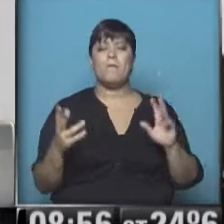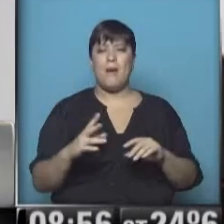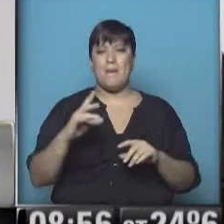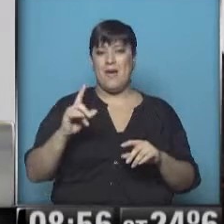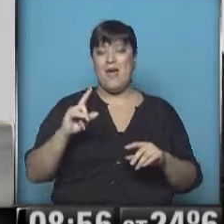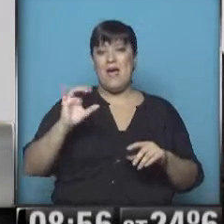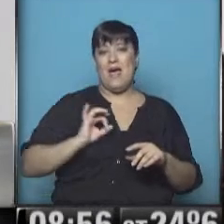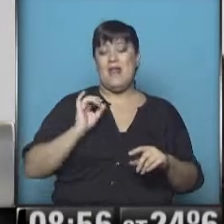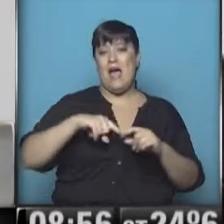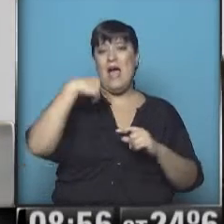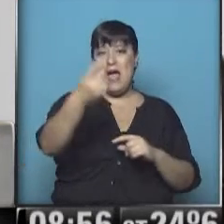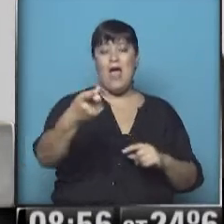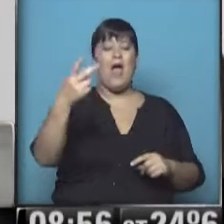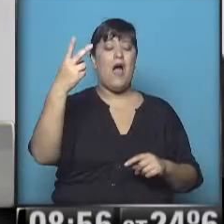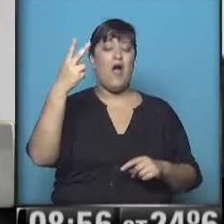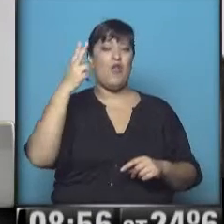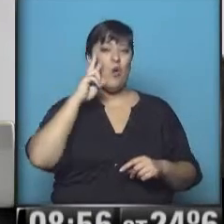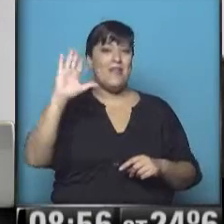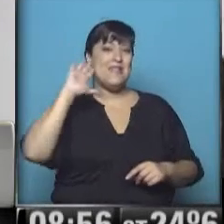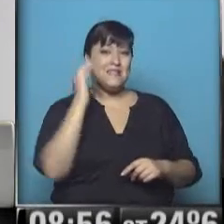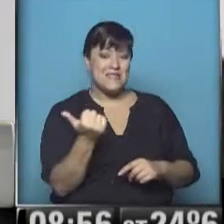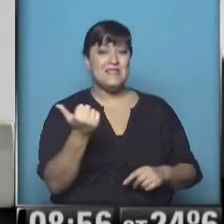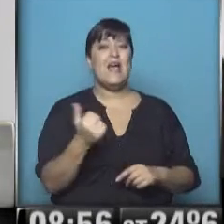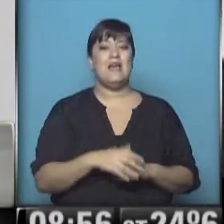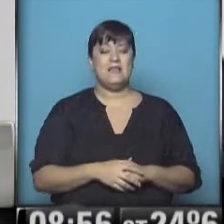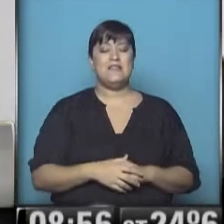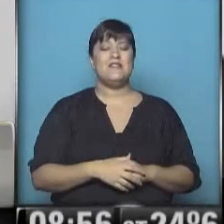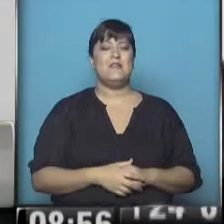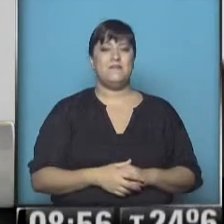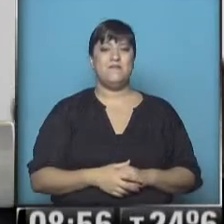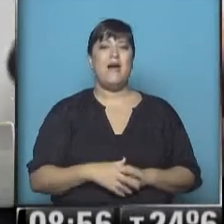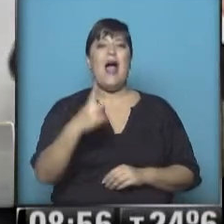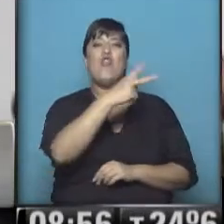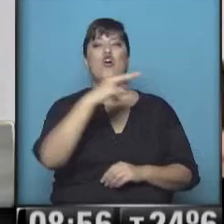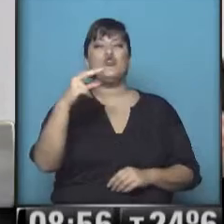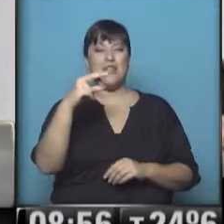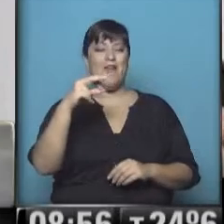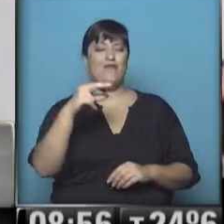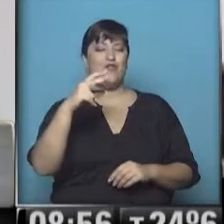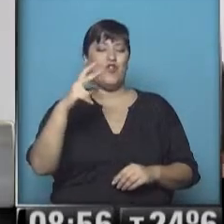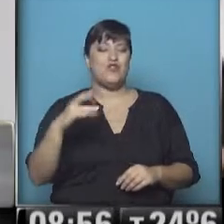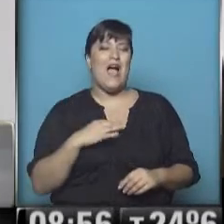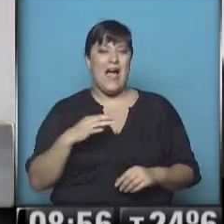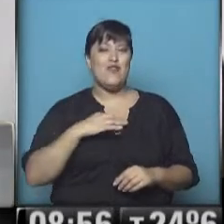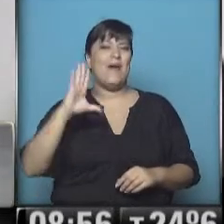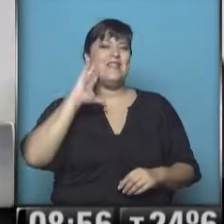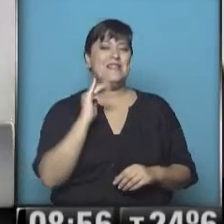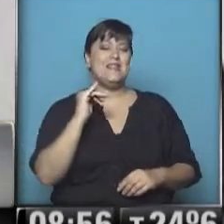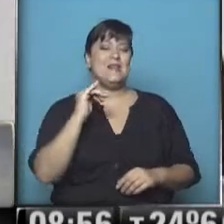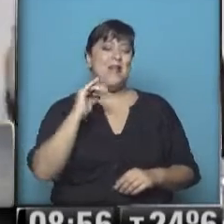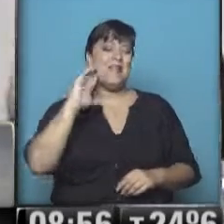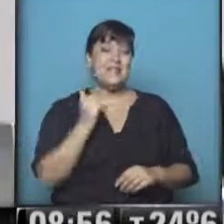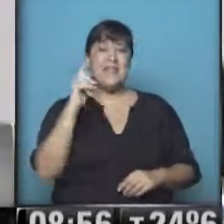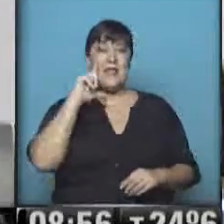julio del 2016 que vamos a celebrar los 200 años de nuestra patria. Diputado, ¿y va a ser un año particular porque es un año electoral? Es un año